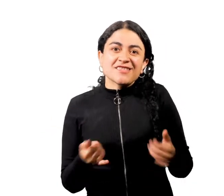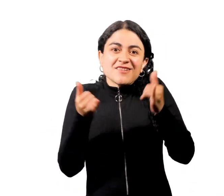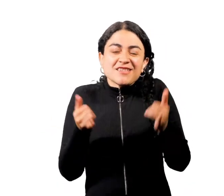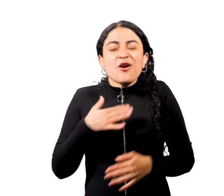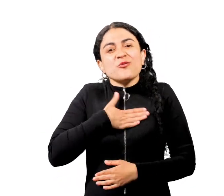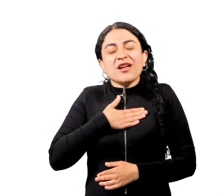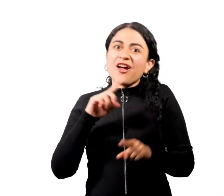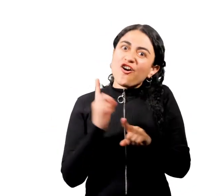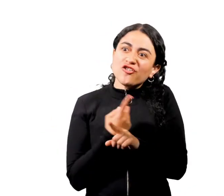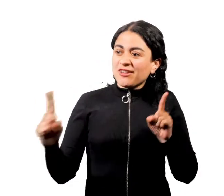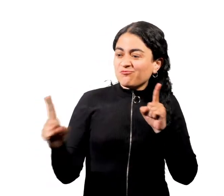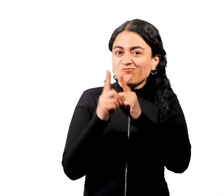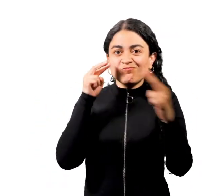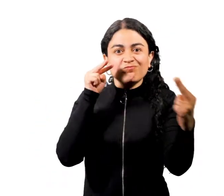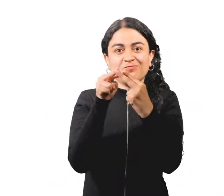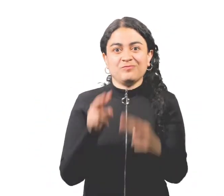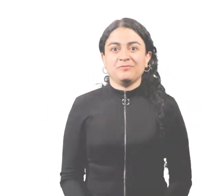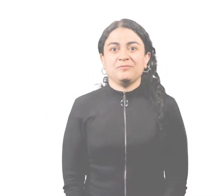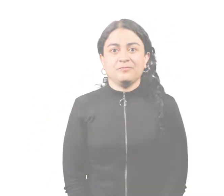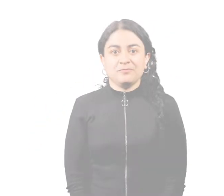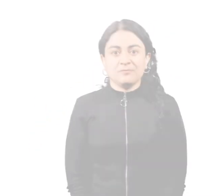visita y te hayas divertido. Nos gustaría verte otra vez.